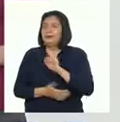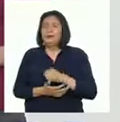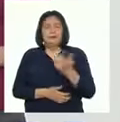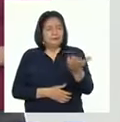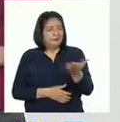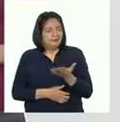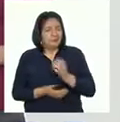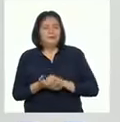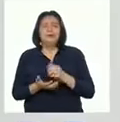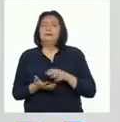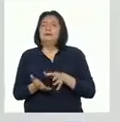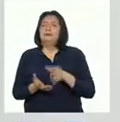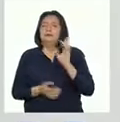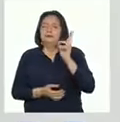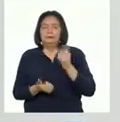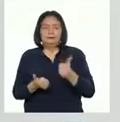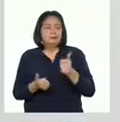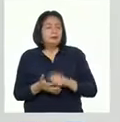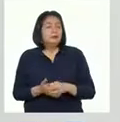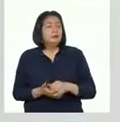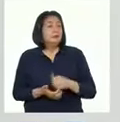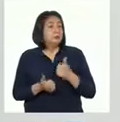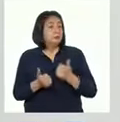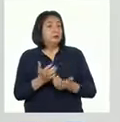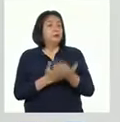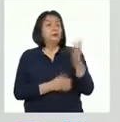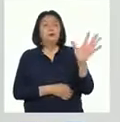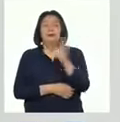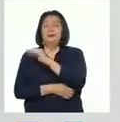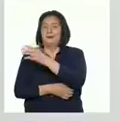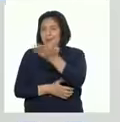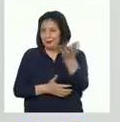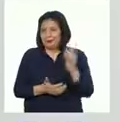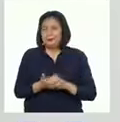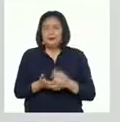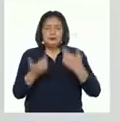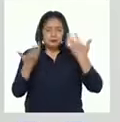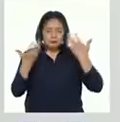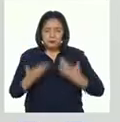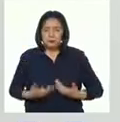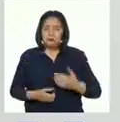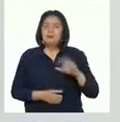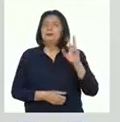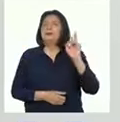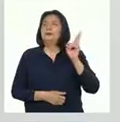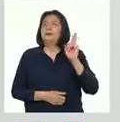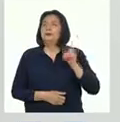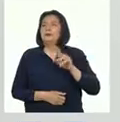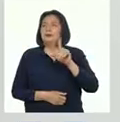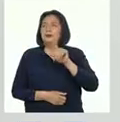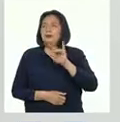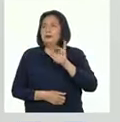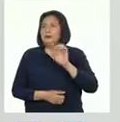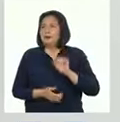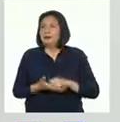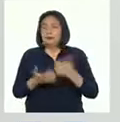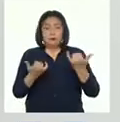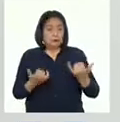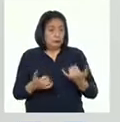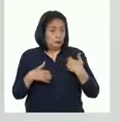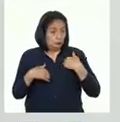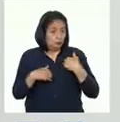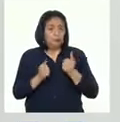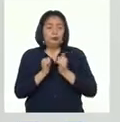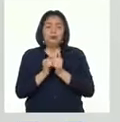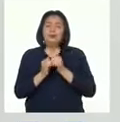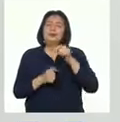Bienvenido, profesor. Buen día. Hola, muy buenos días para todos y todas. Soy el profesor Luis Ando Chiroque y hoy los